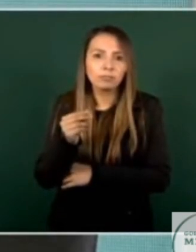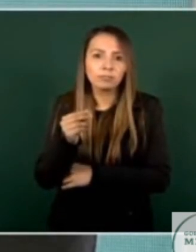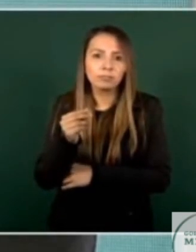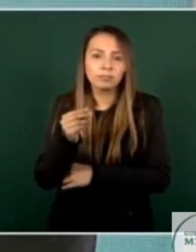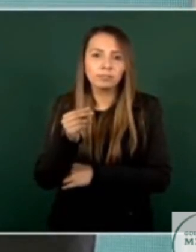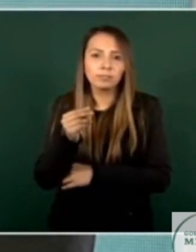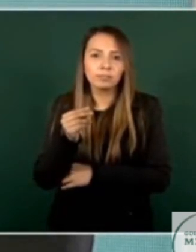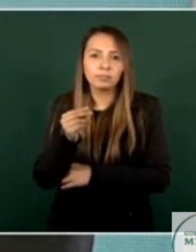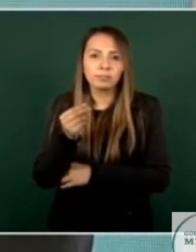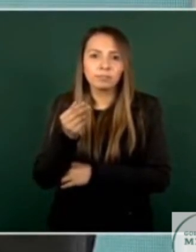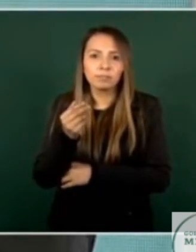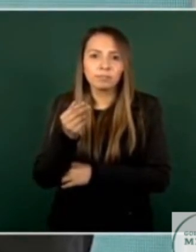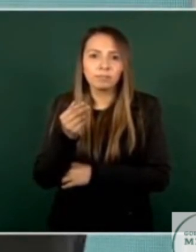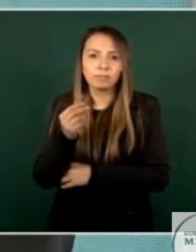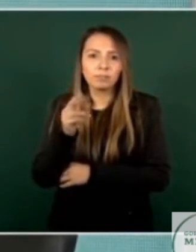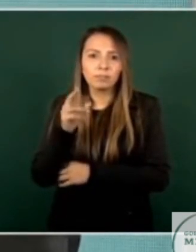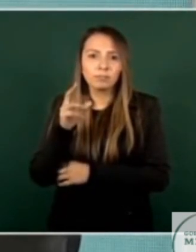lo que